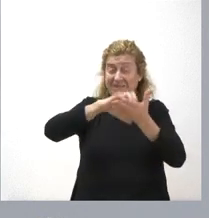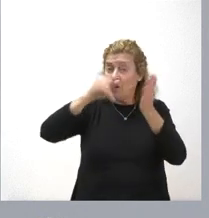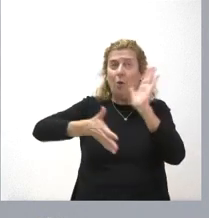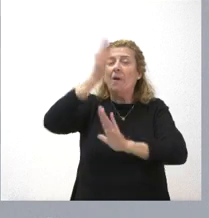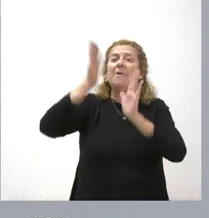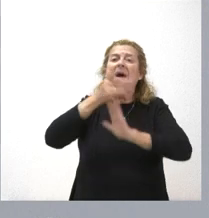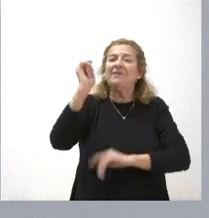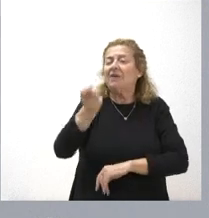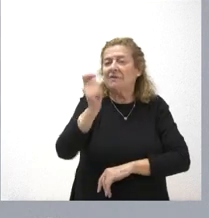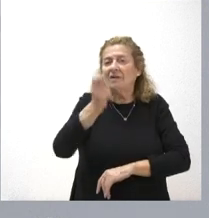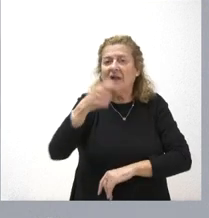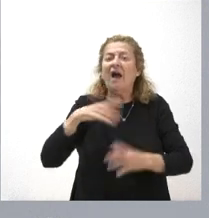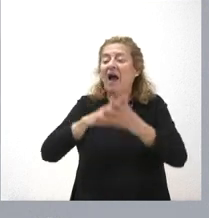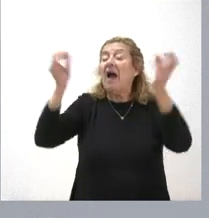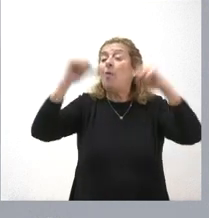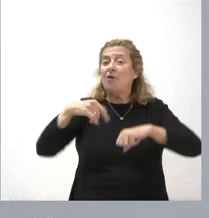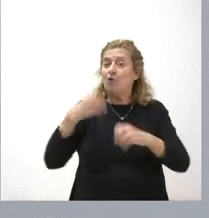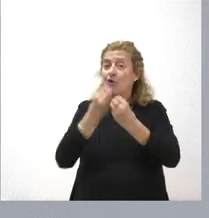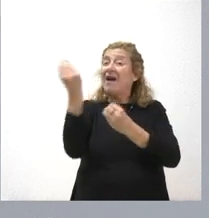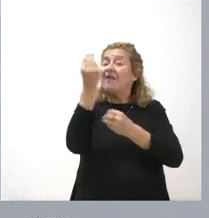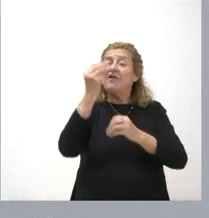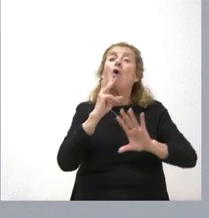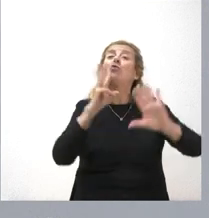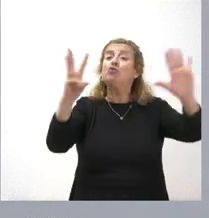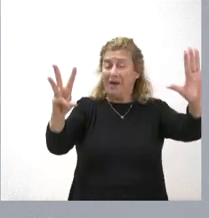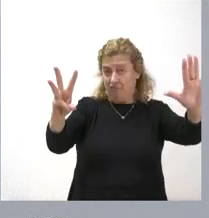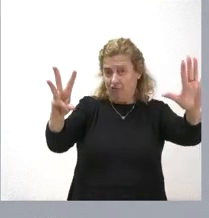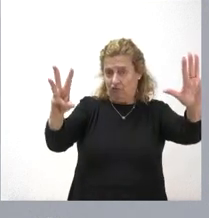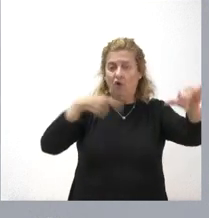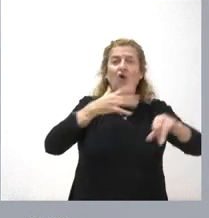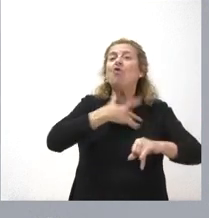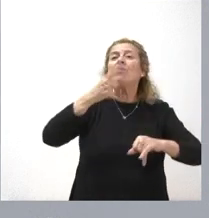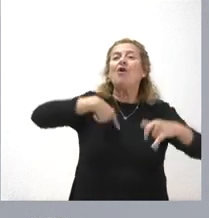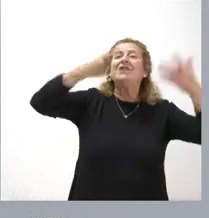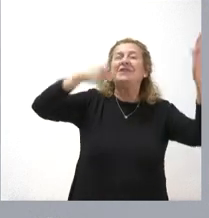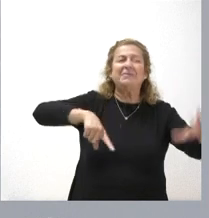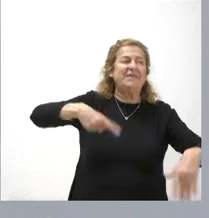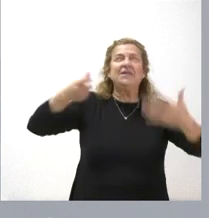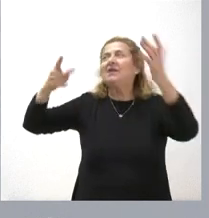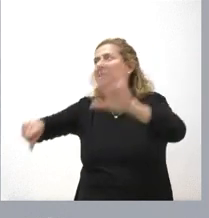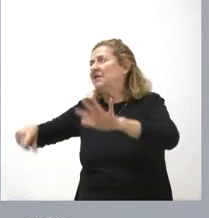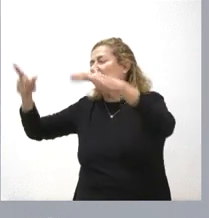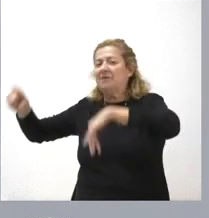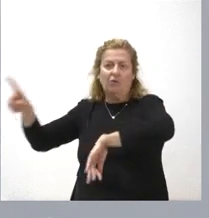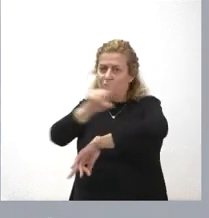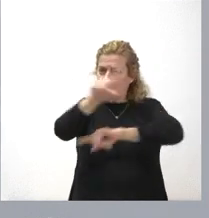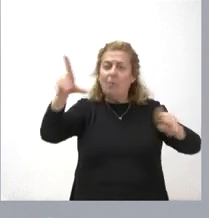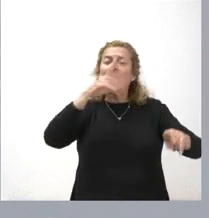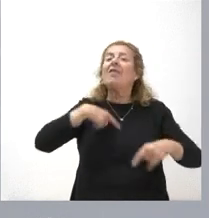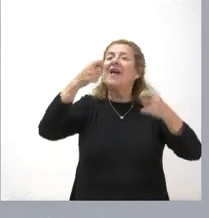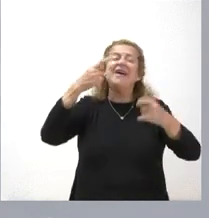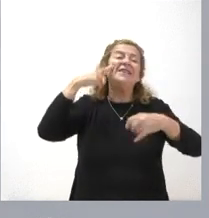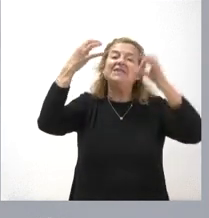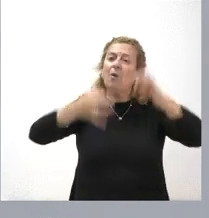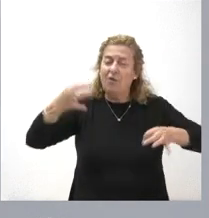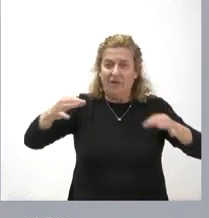acuerdo con Renfe para ocho años. No lo hemos querido hacer cada seis meses para dar seguridad, para dar estabilidad, aunque es cierto